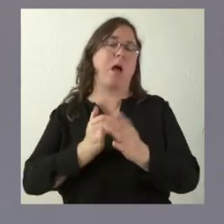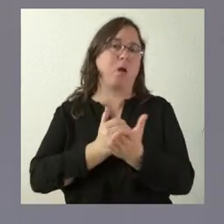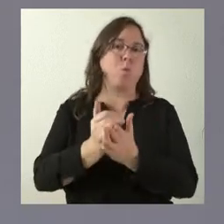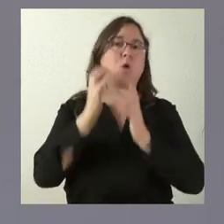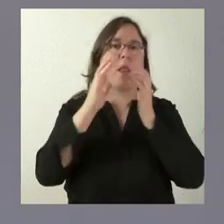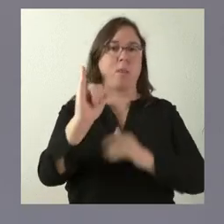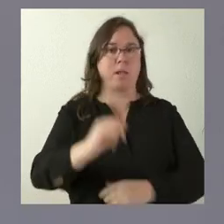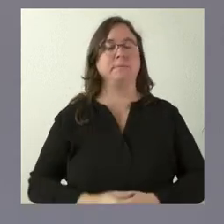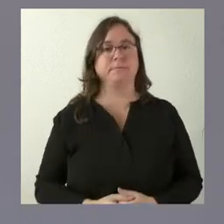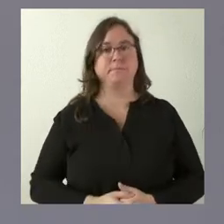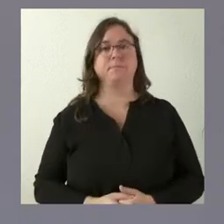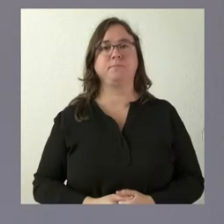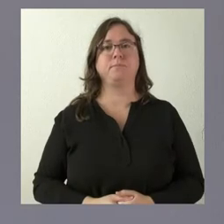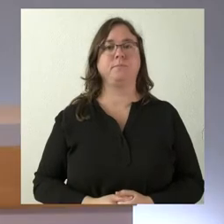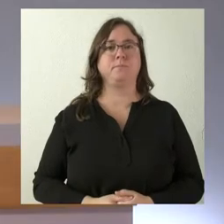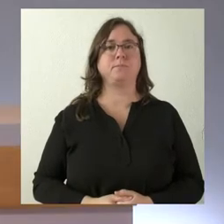precisan.